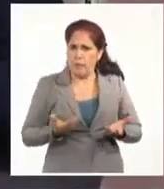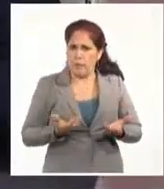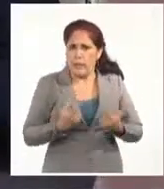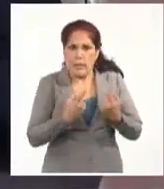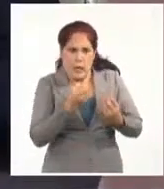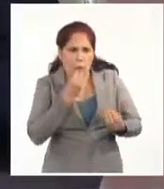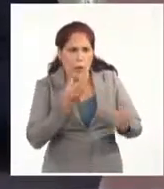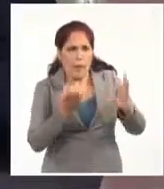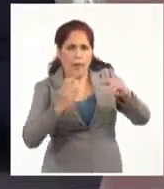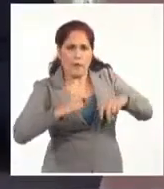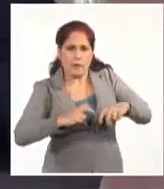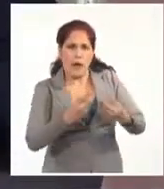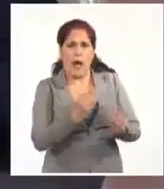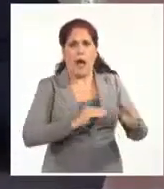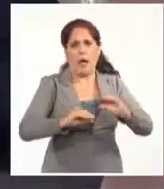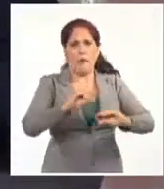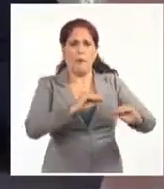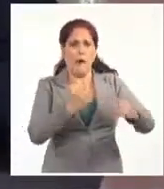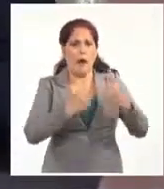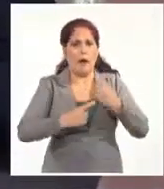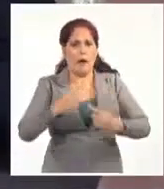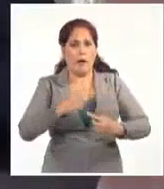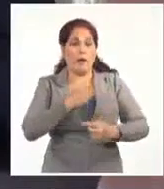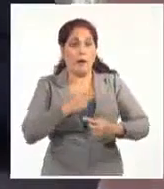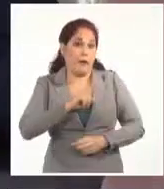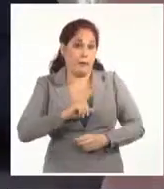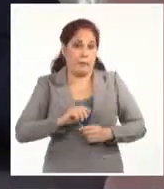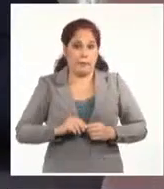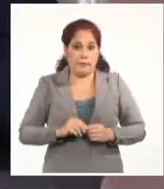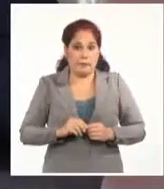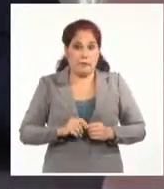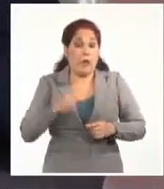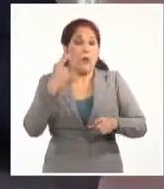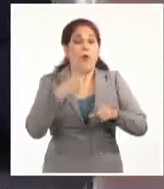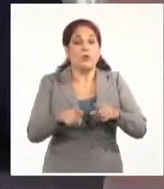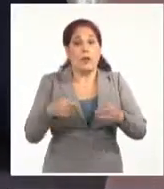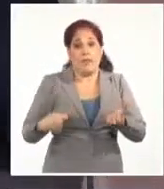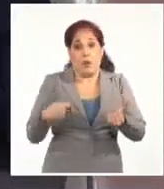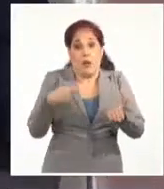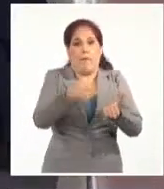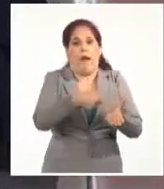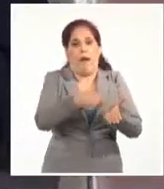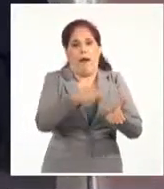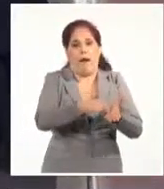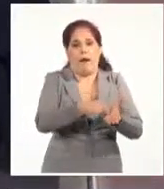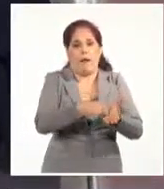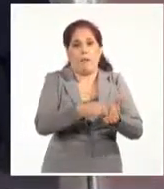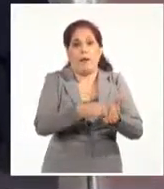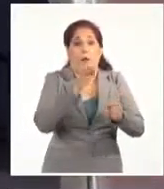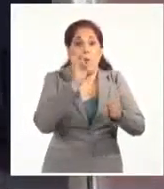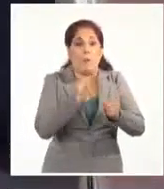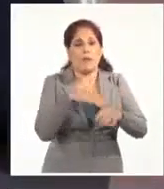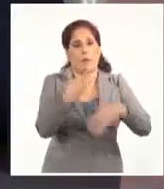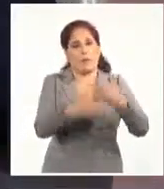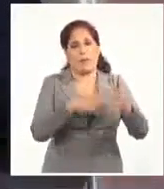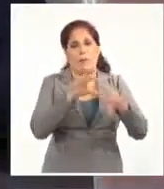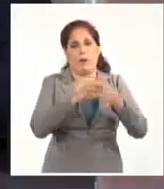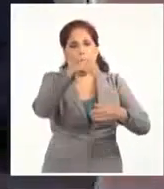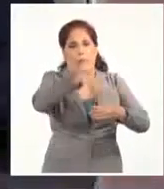Y habló de ya personas que están pagando ese núcleo de mercenarios que ha estado en esta